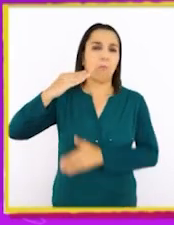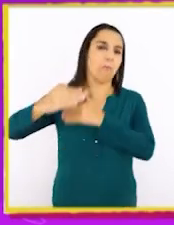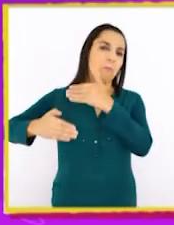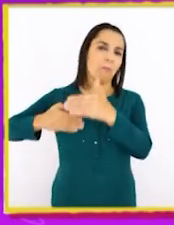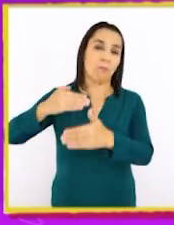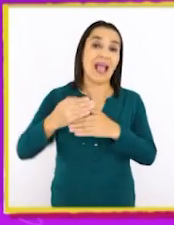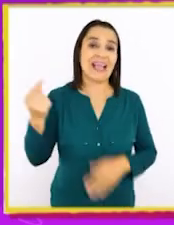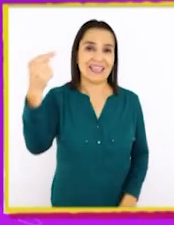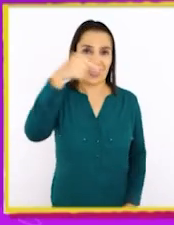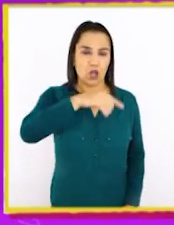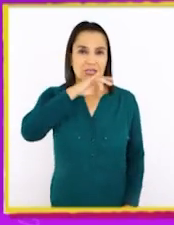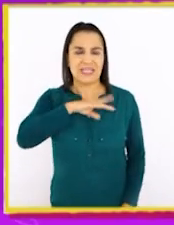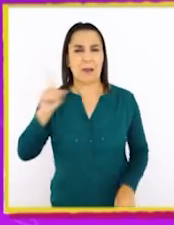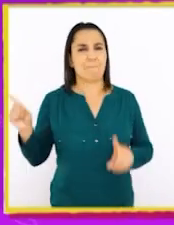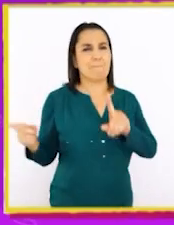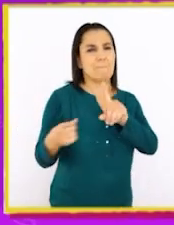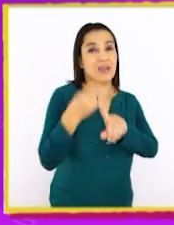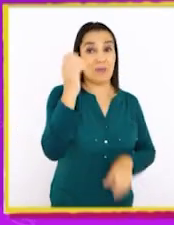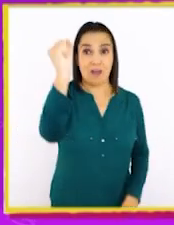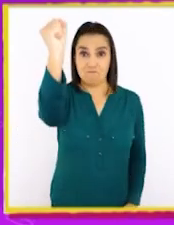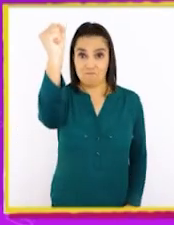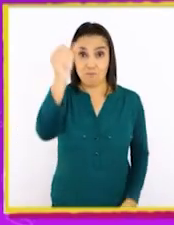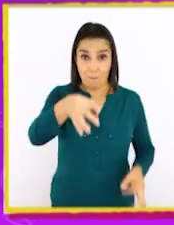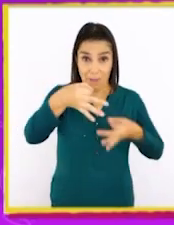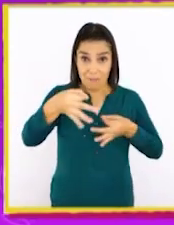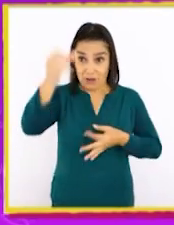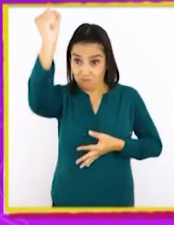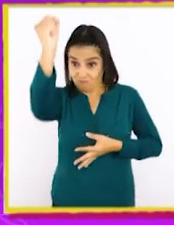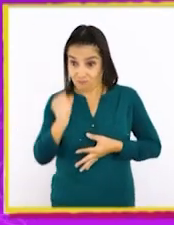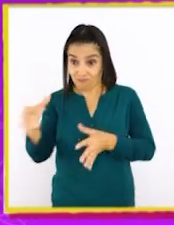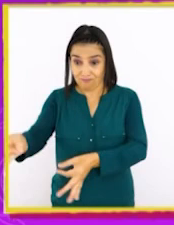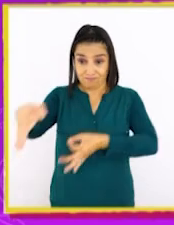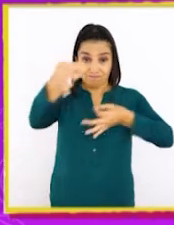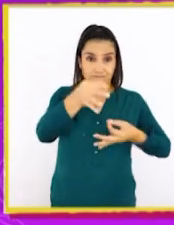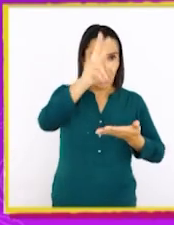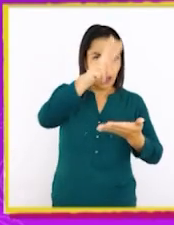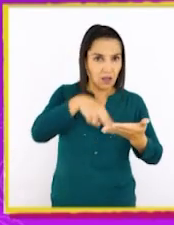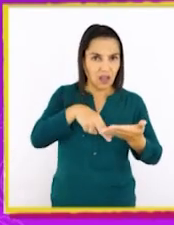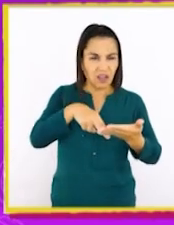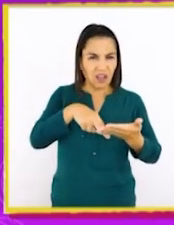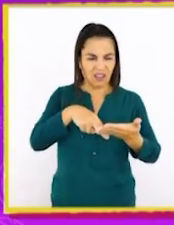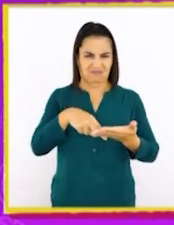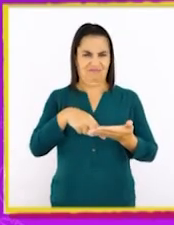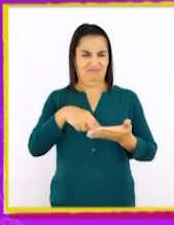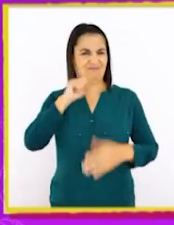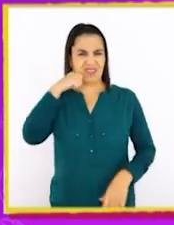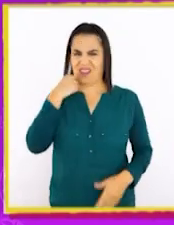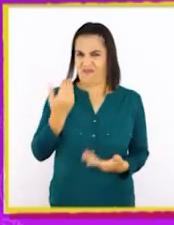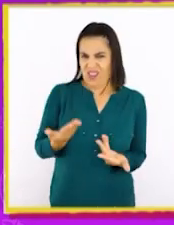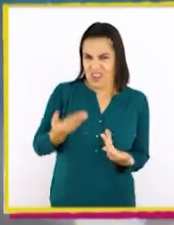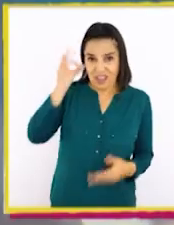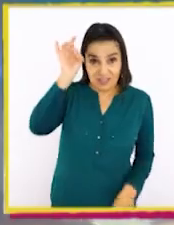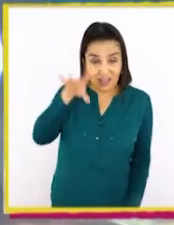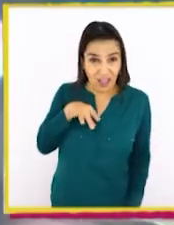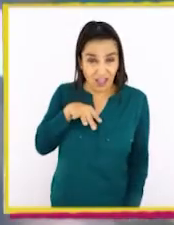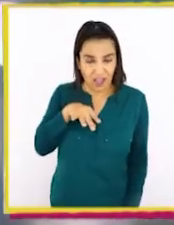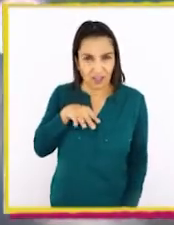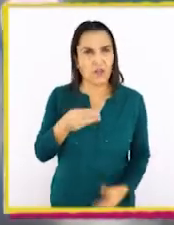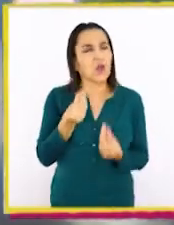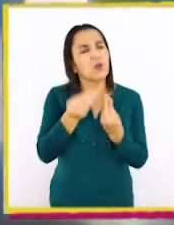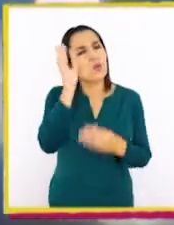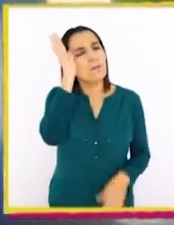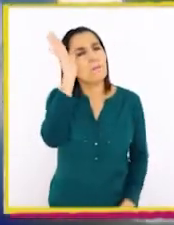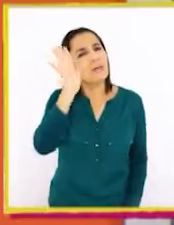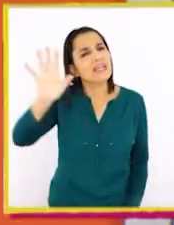llegó a Chile la primera imprenta. ¿Saben lo que es una imprenta? ¿Cómo se la